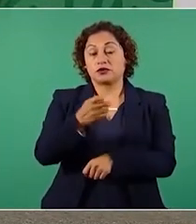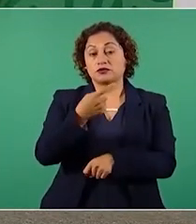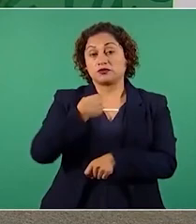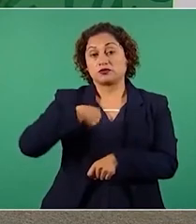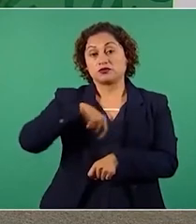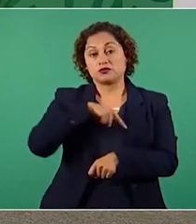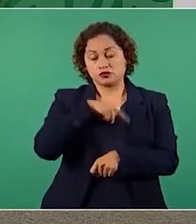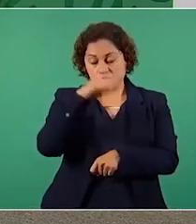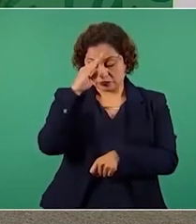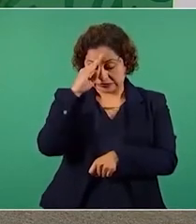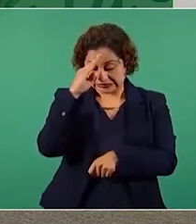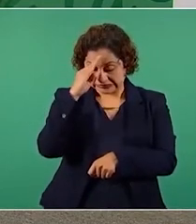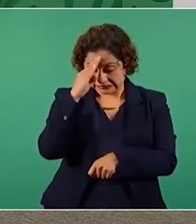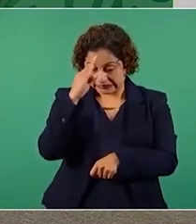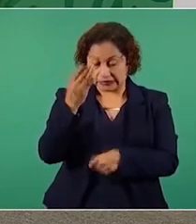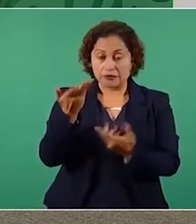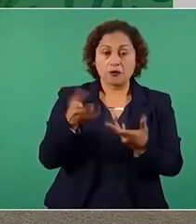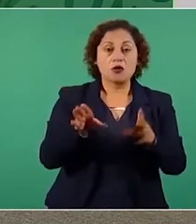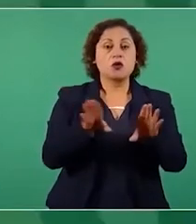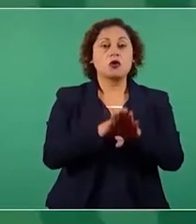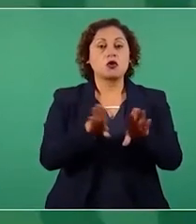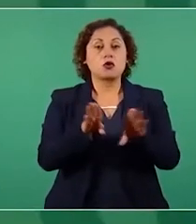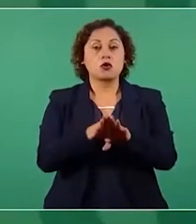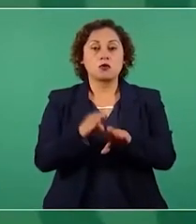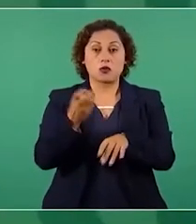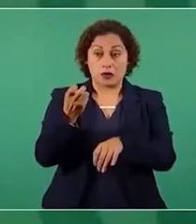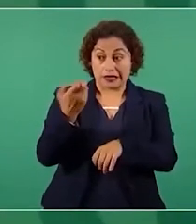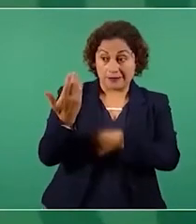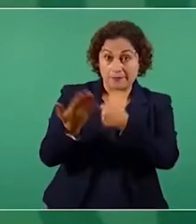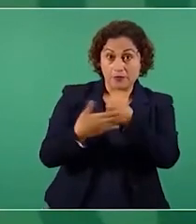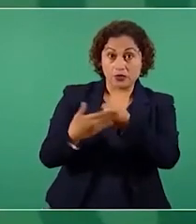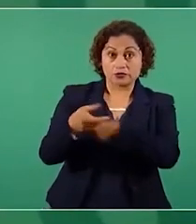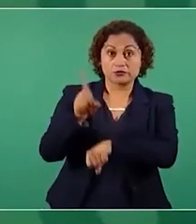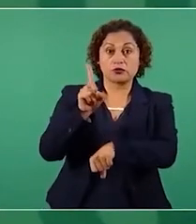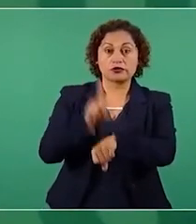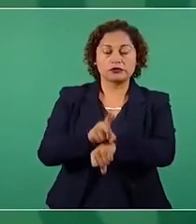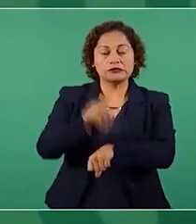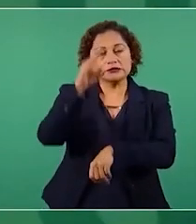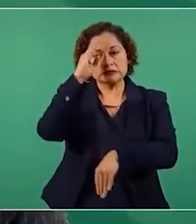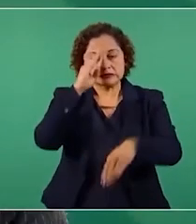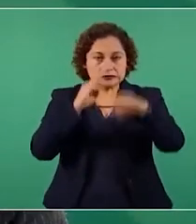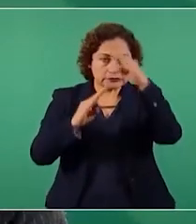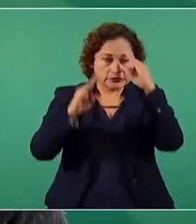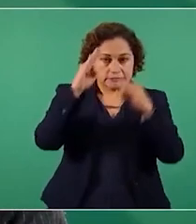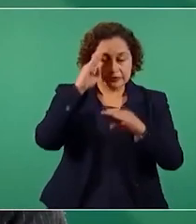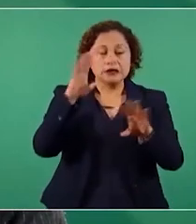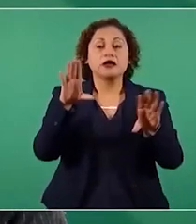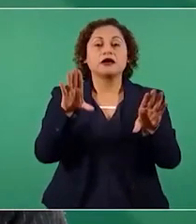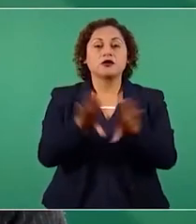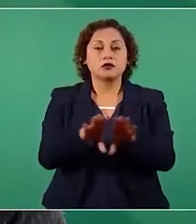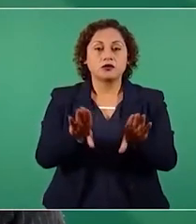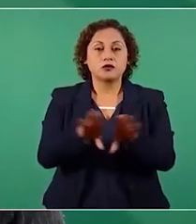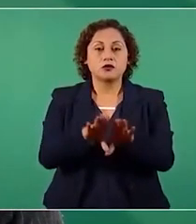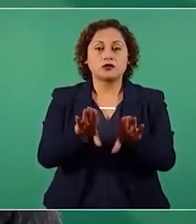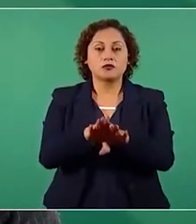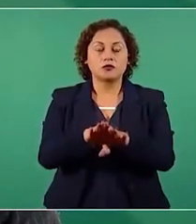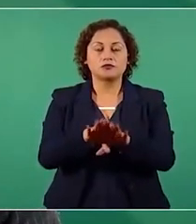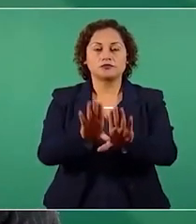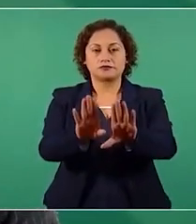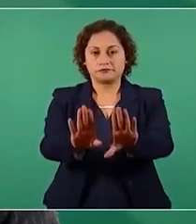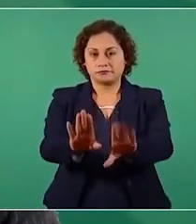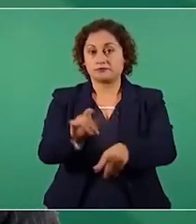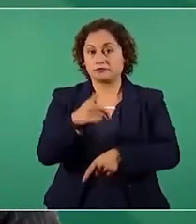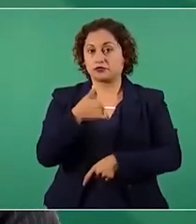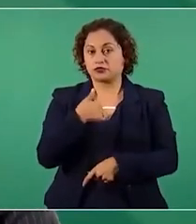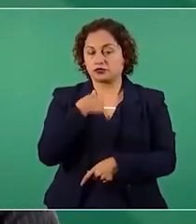cómo se va a celebrar ese día. ya les aseguro de